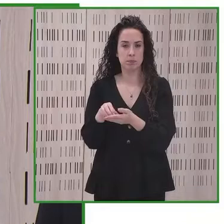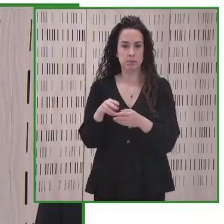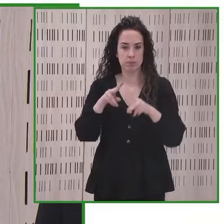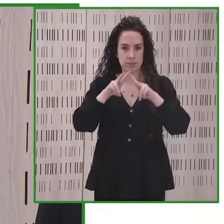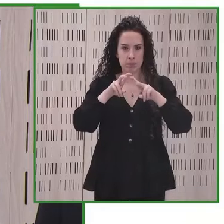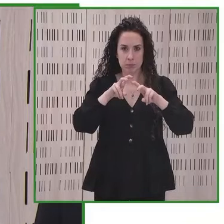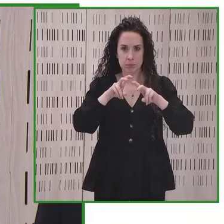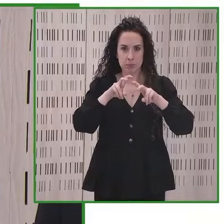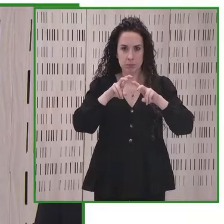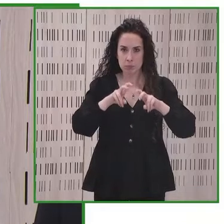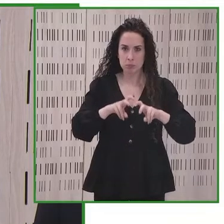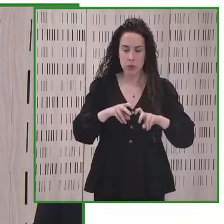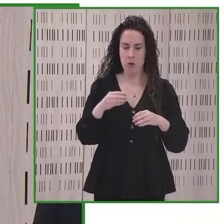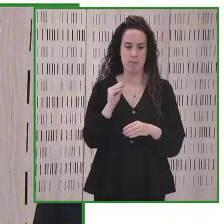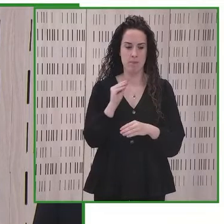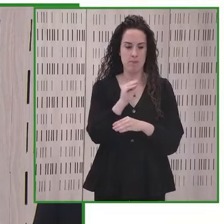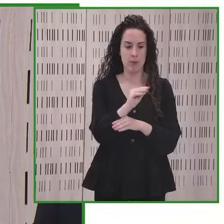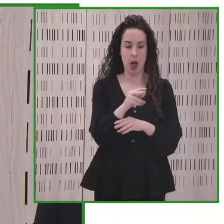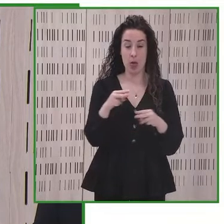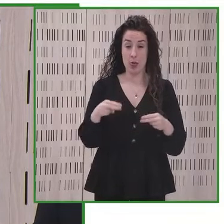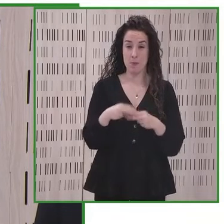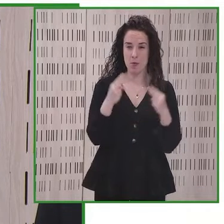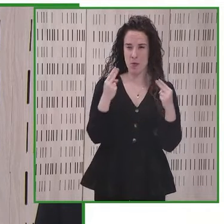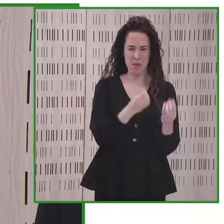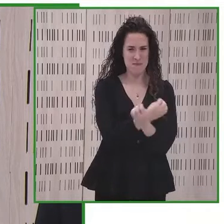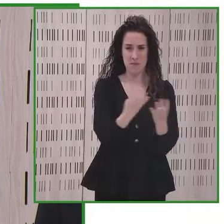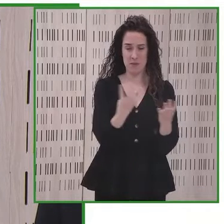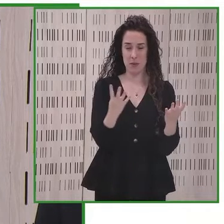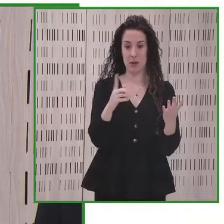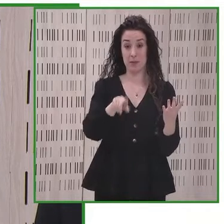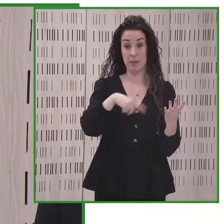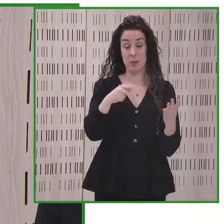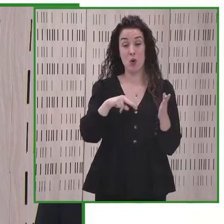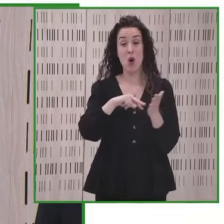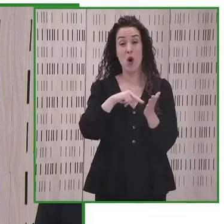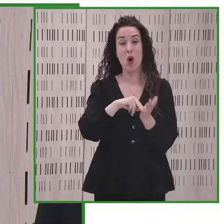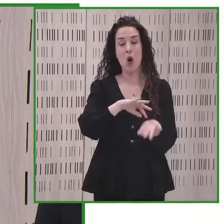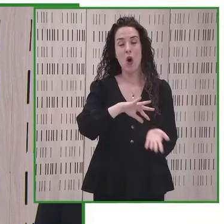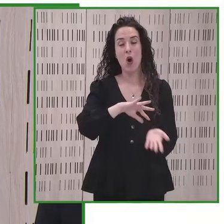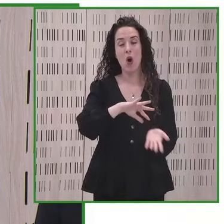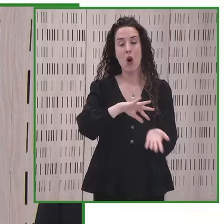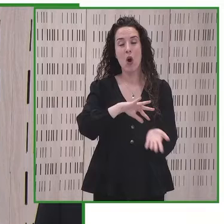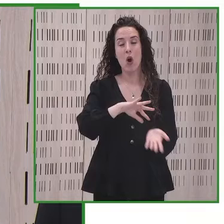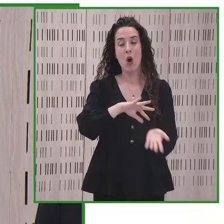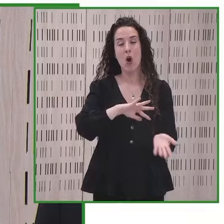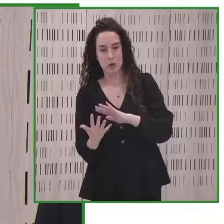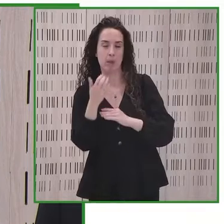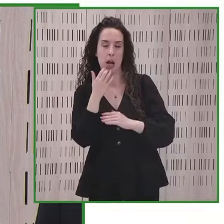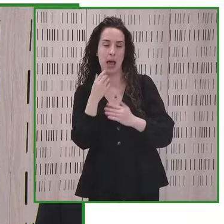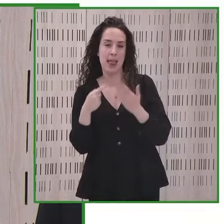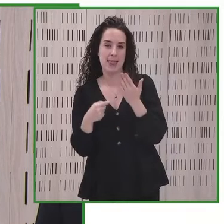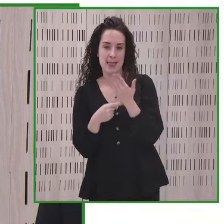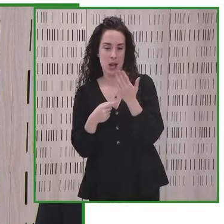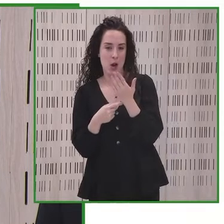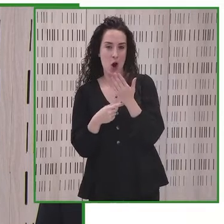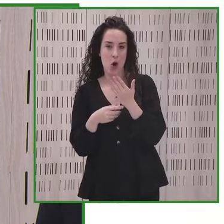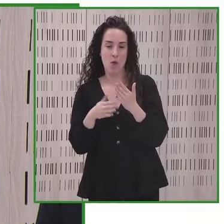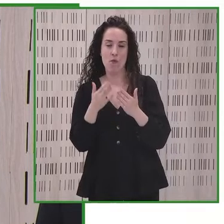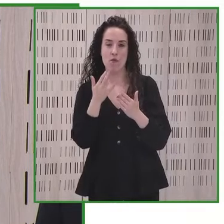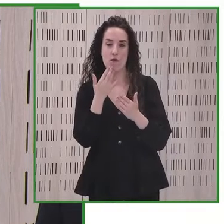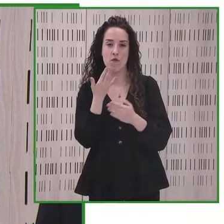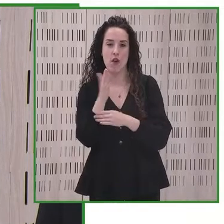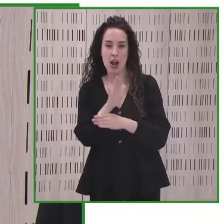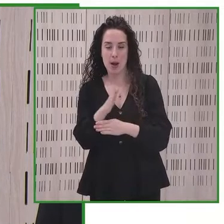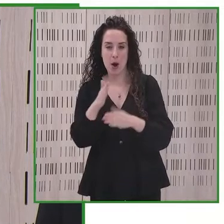generando el poder de traducir acciones que descansan entre la rebótica o la